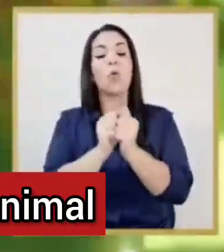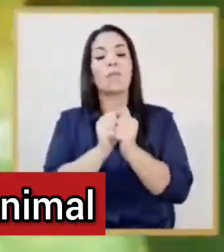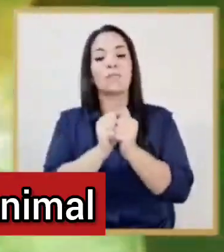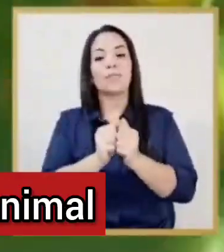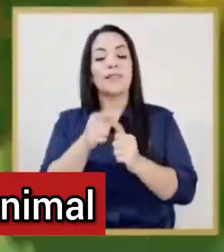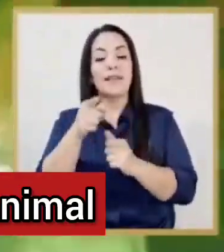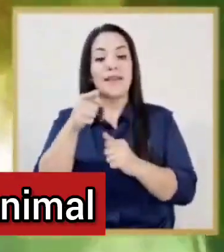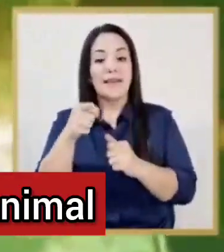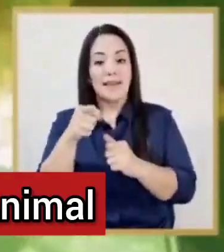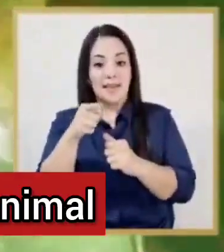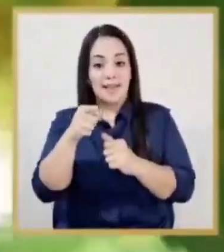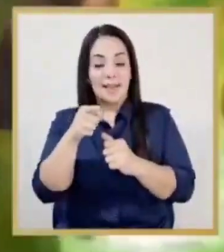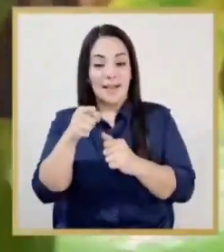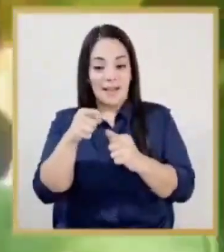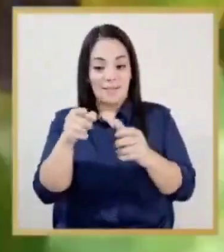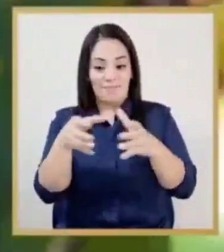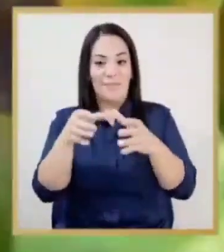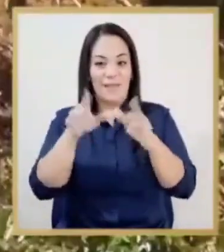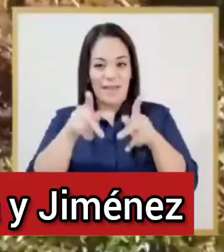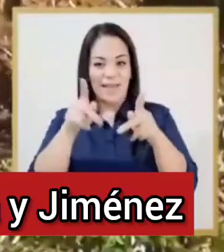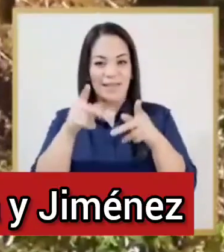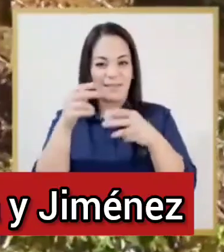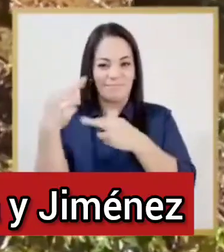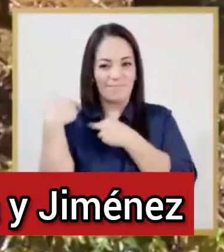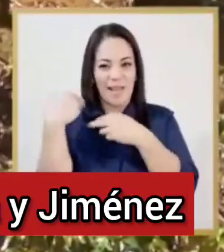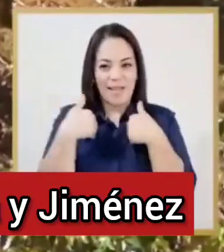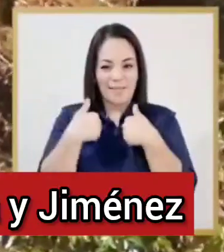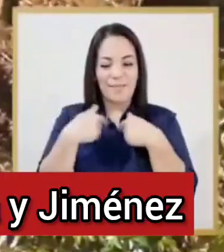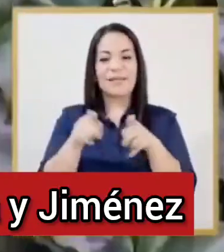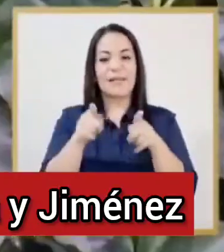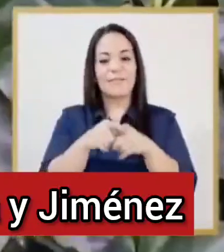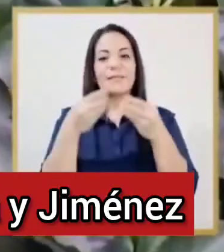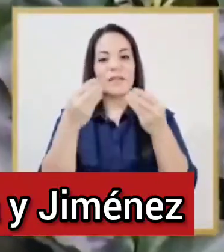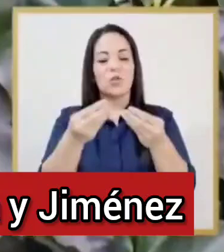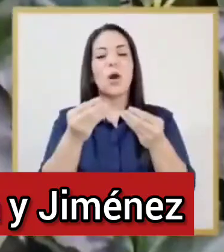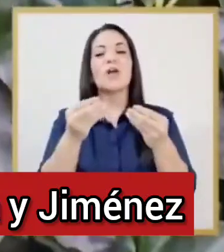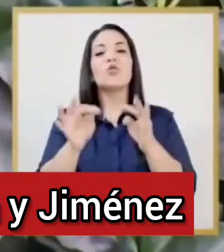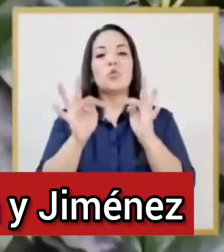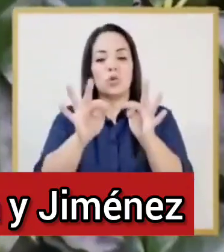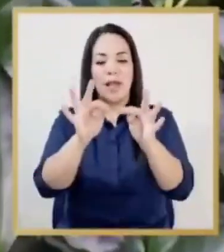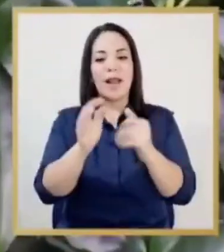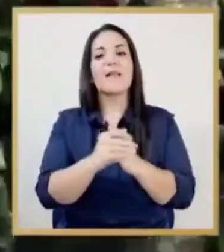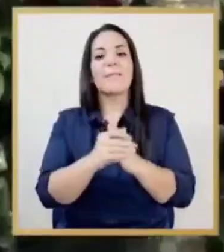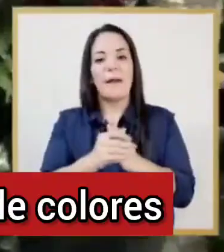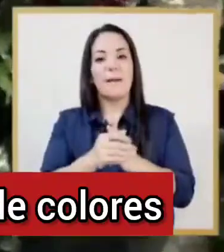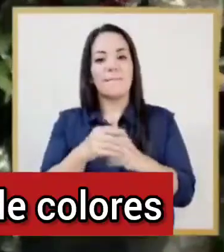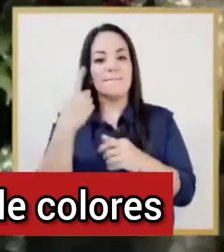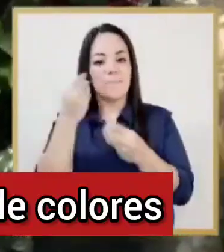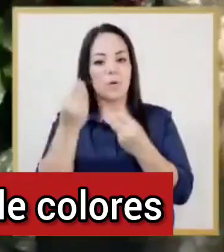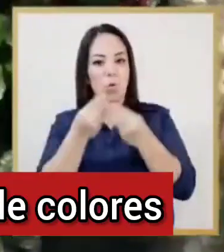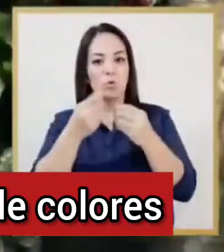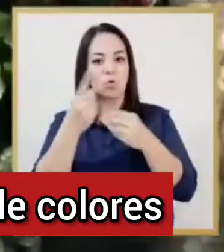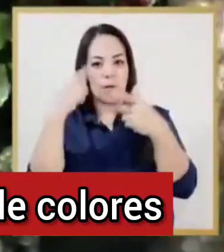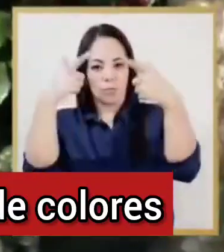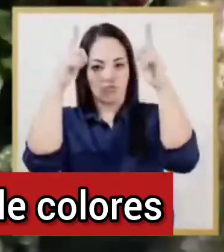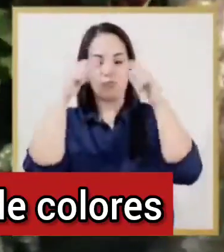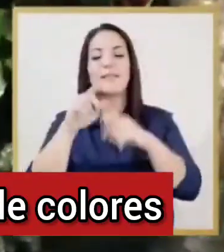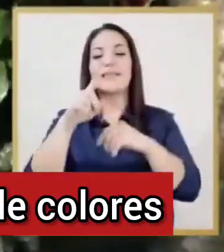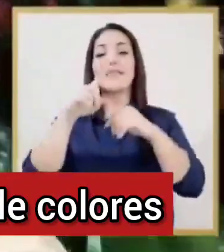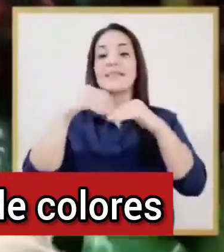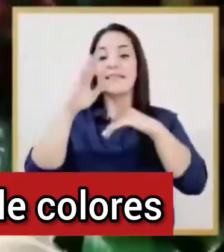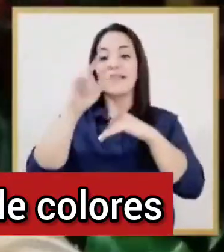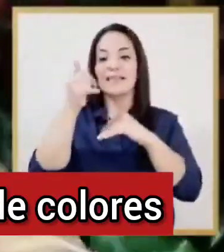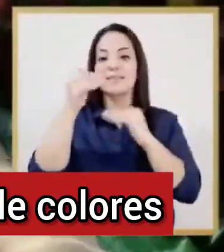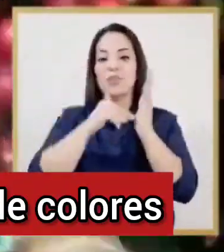el Servicio Nacional de Salud Animal, se entregó concentrado y suplemento buvino a ganaderos de Turrialba y Jiménez, que tuvo un valor superior a los 10